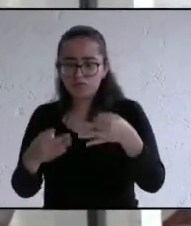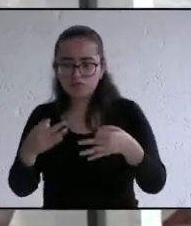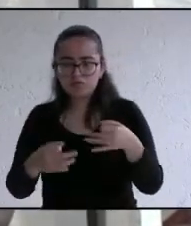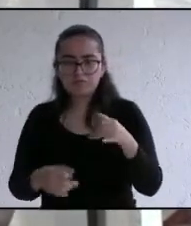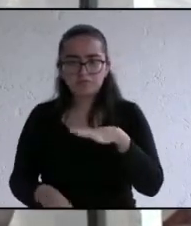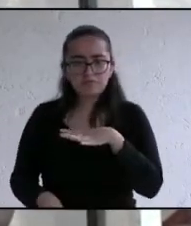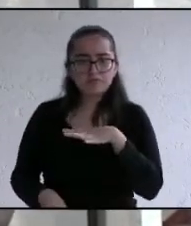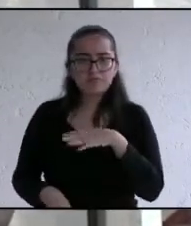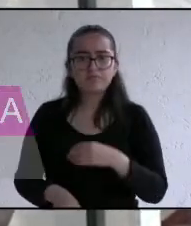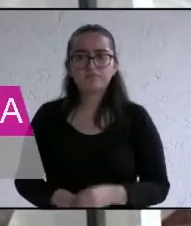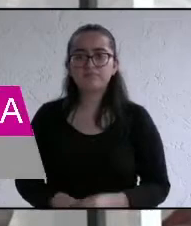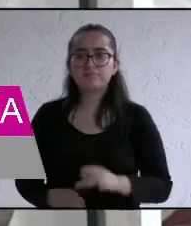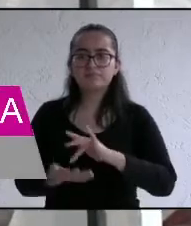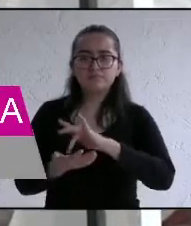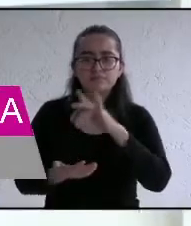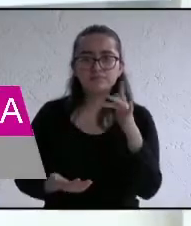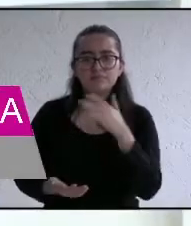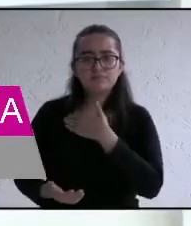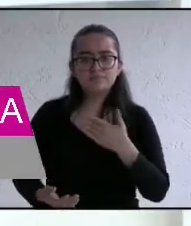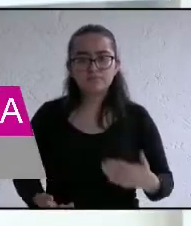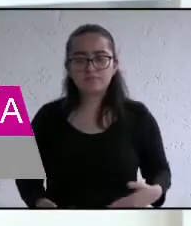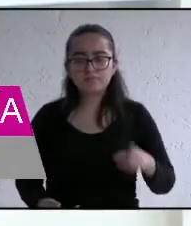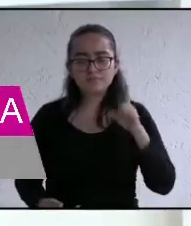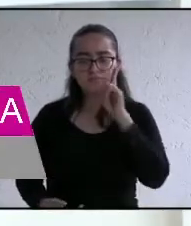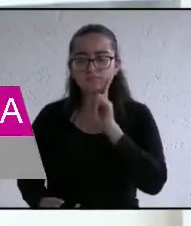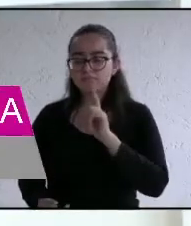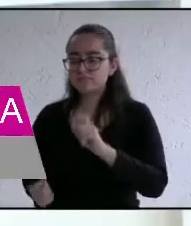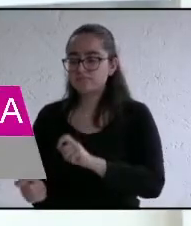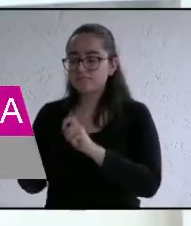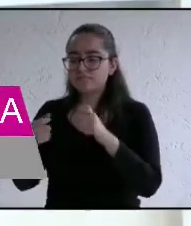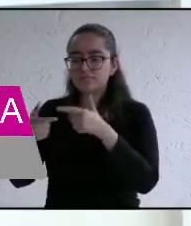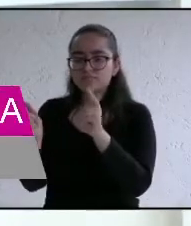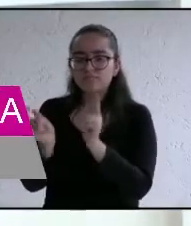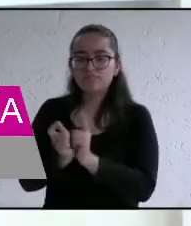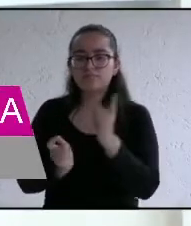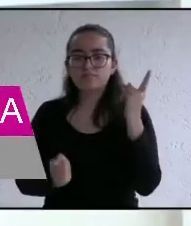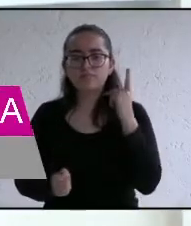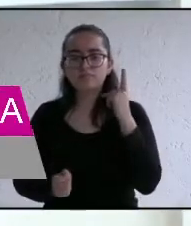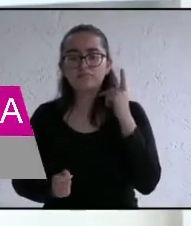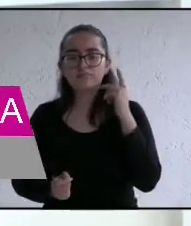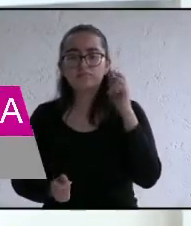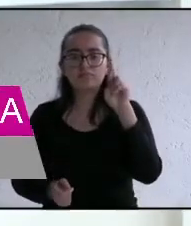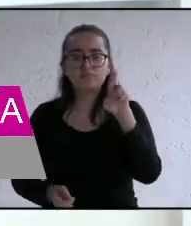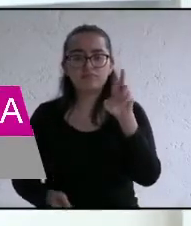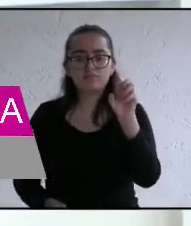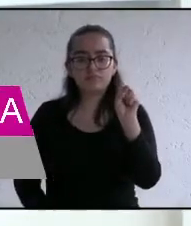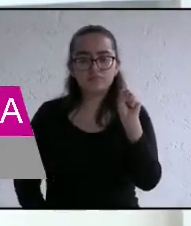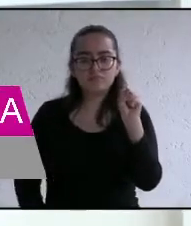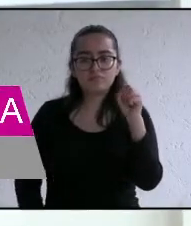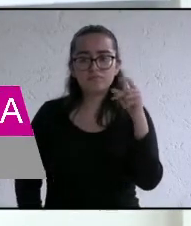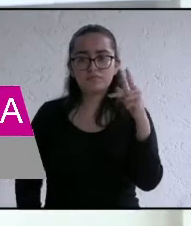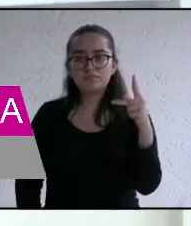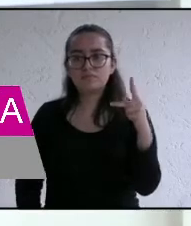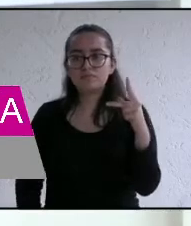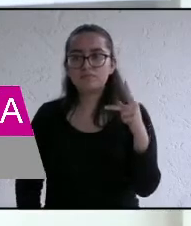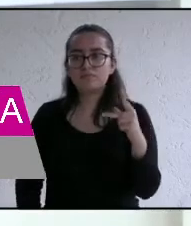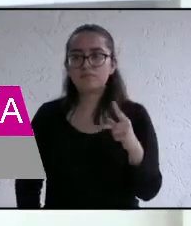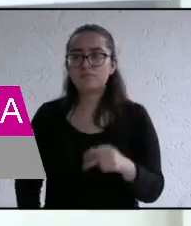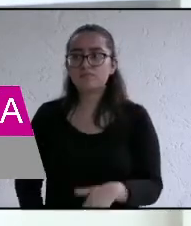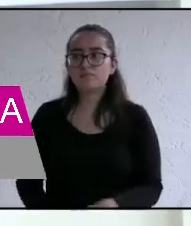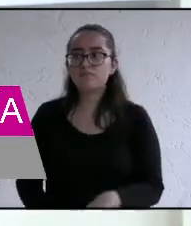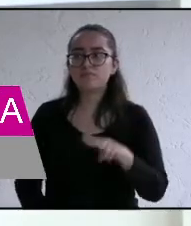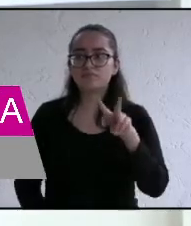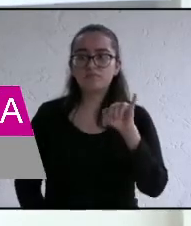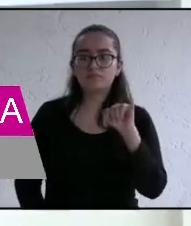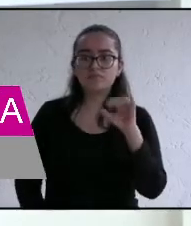gracias candidata continuamos con el candidato de redes sociales progresistas Vicente Lara